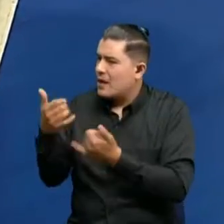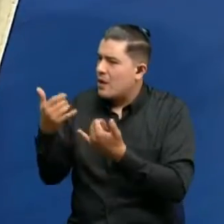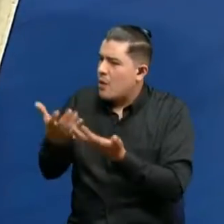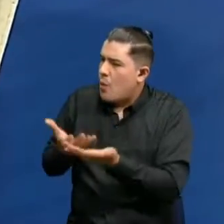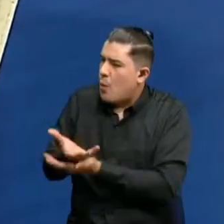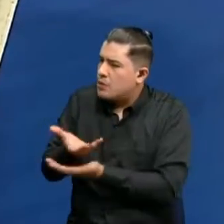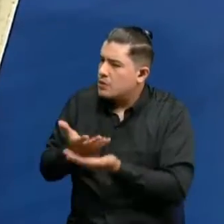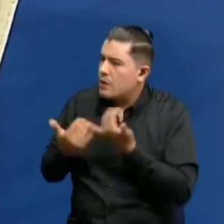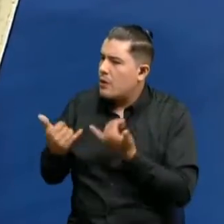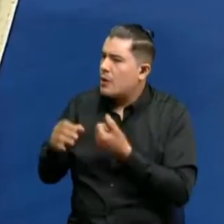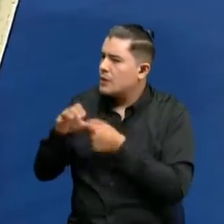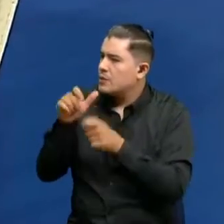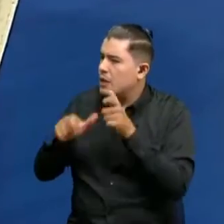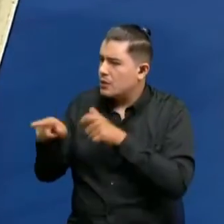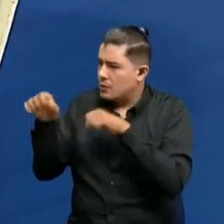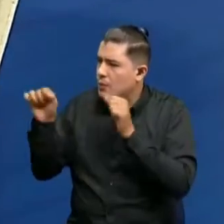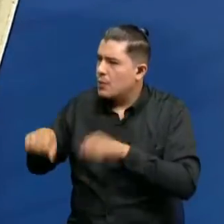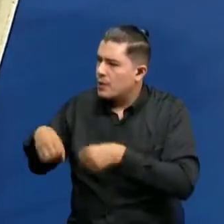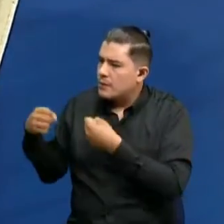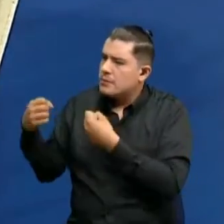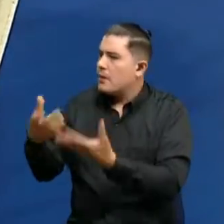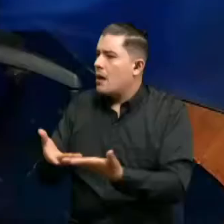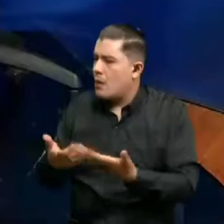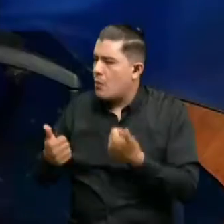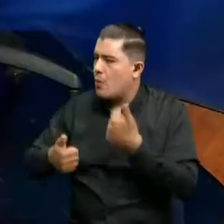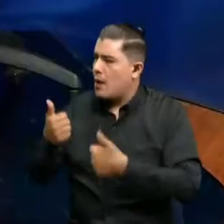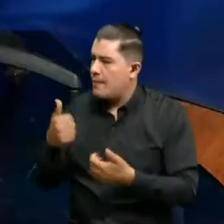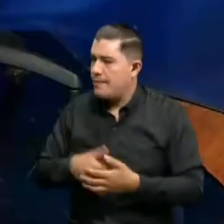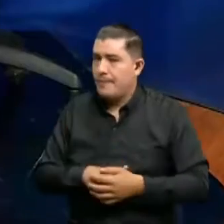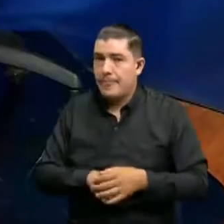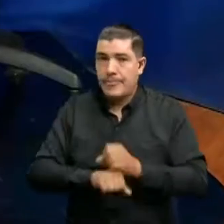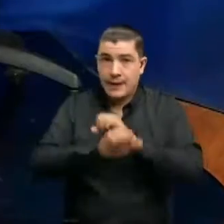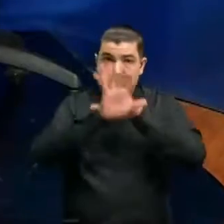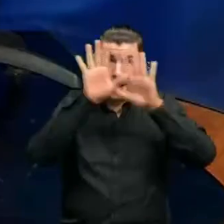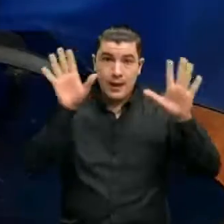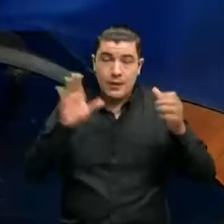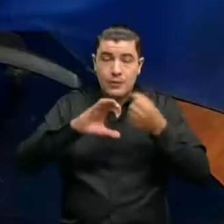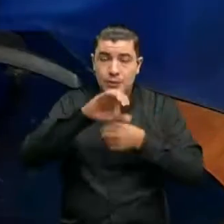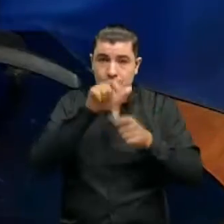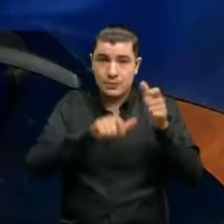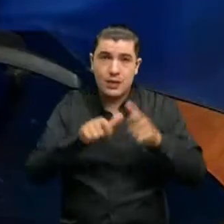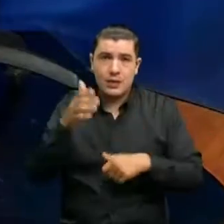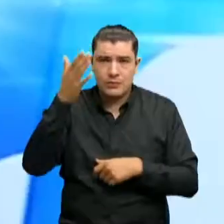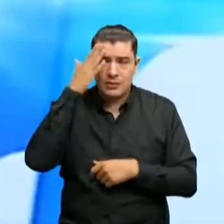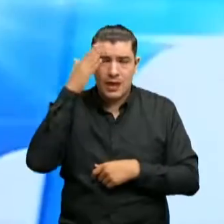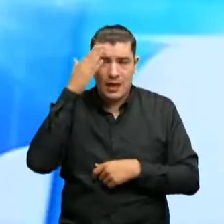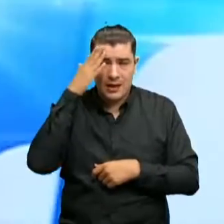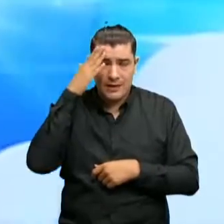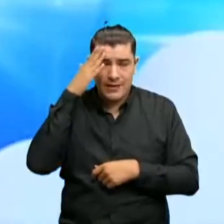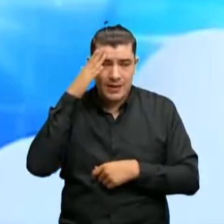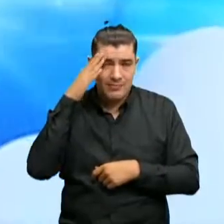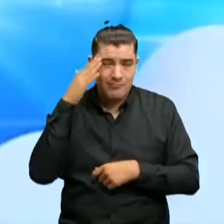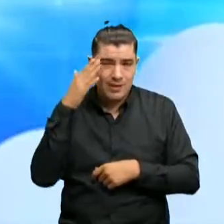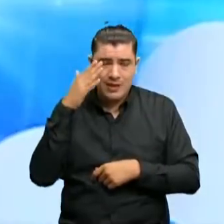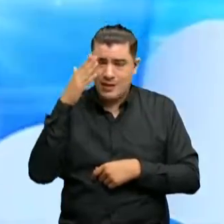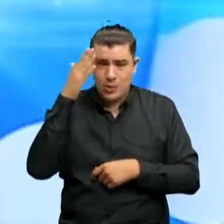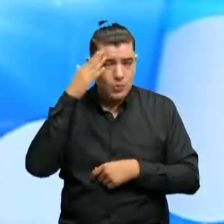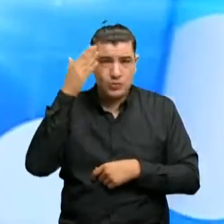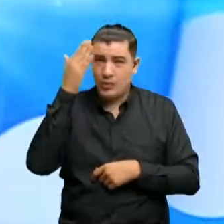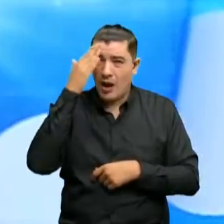le podemos dar a la ciudadanía alrededor de ese tema? Bueno, claro, los ciudadanos comunes y corrientes no son conocedores, digamos,